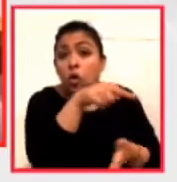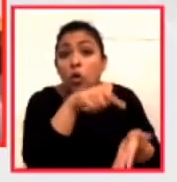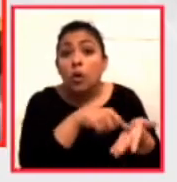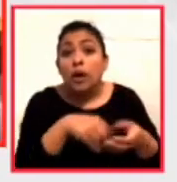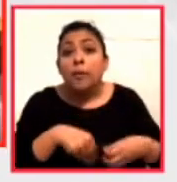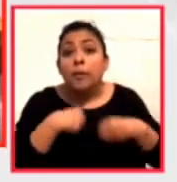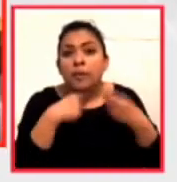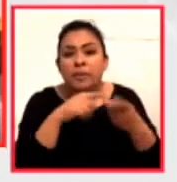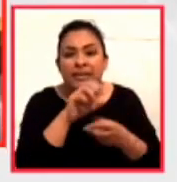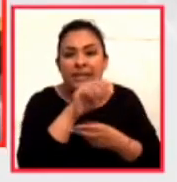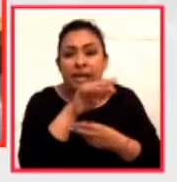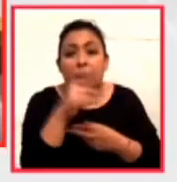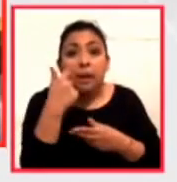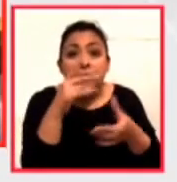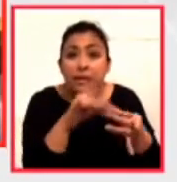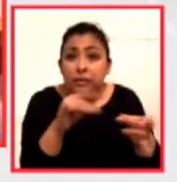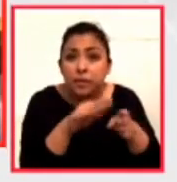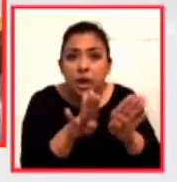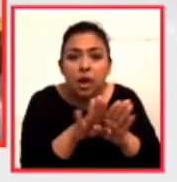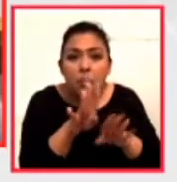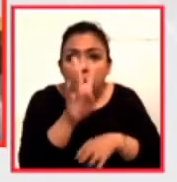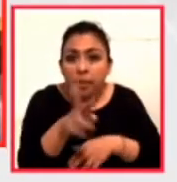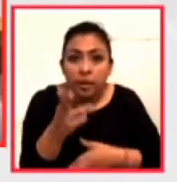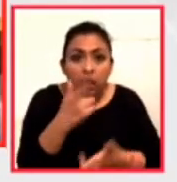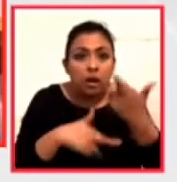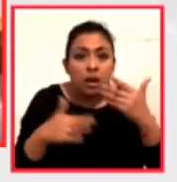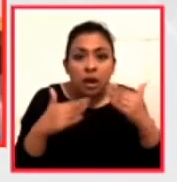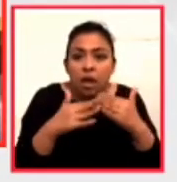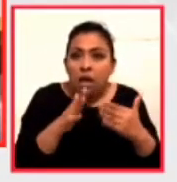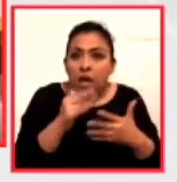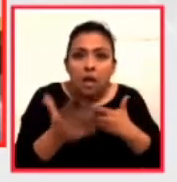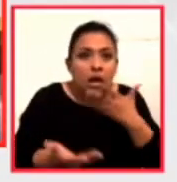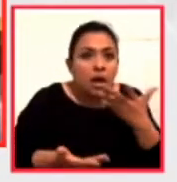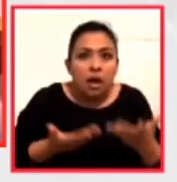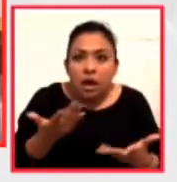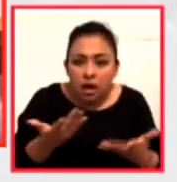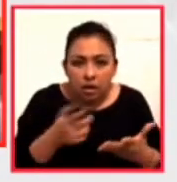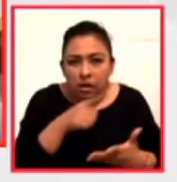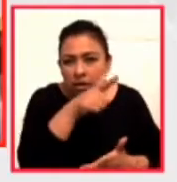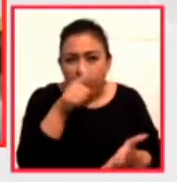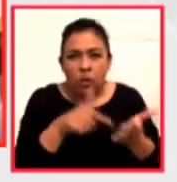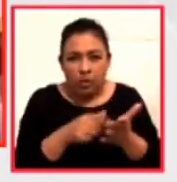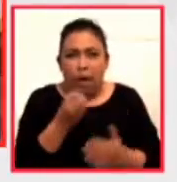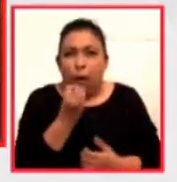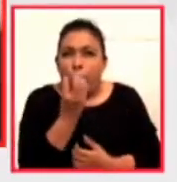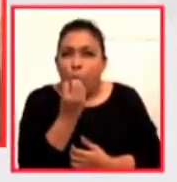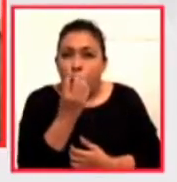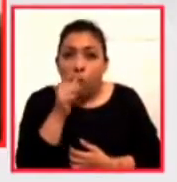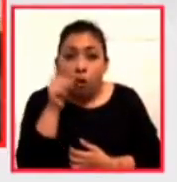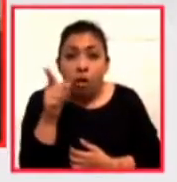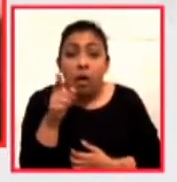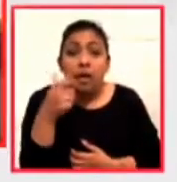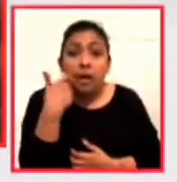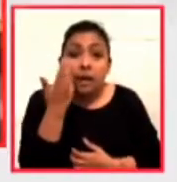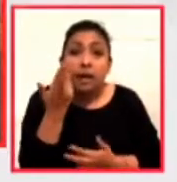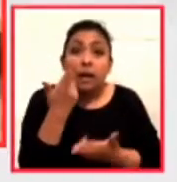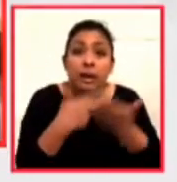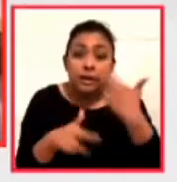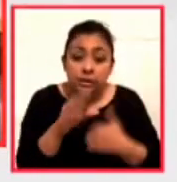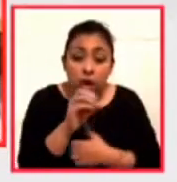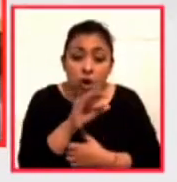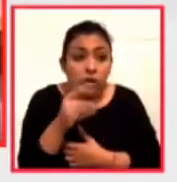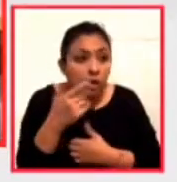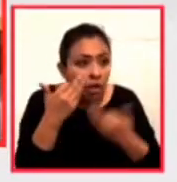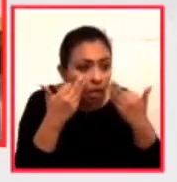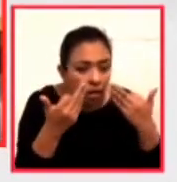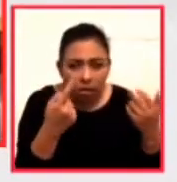nos cuentan la odisea de no poder regresar a casa y estando en Hong Kong de pronto empezar a regresar a Occidente y ver los